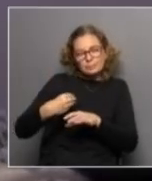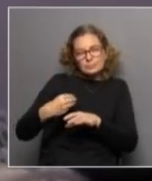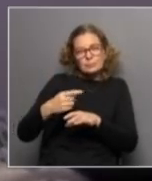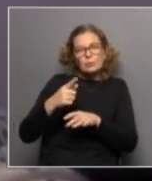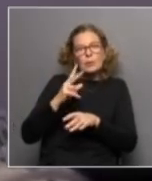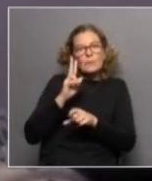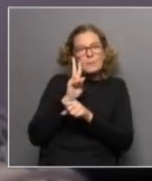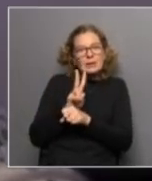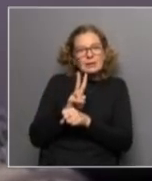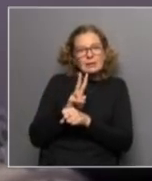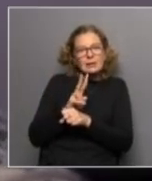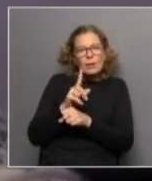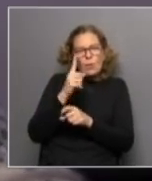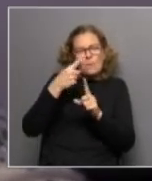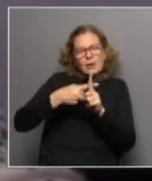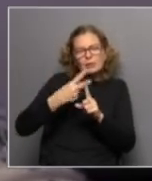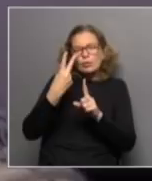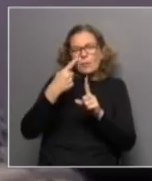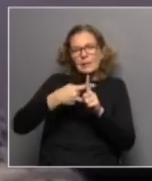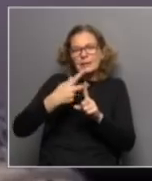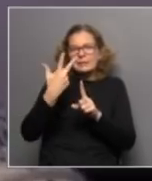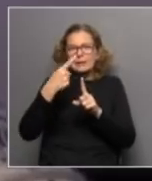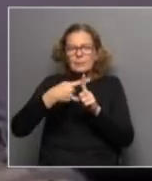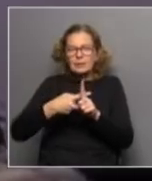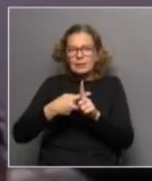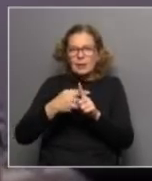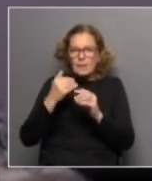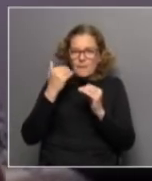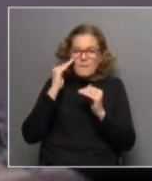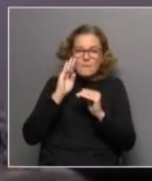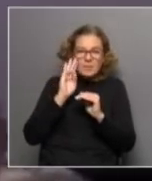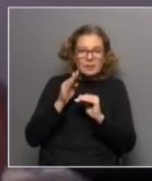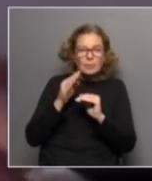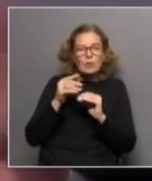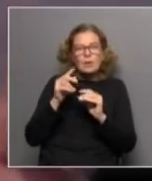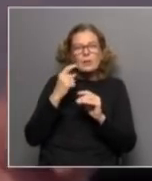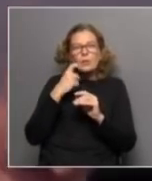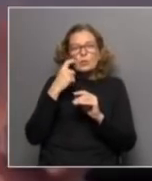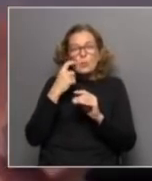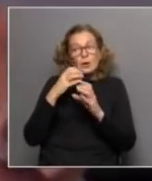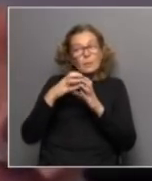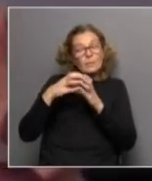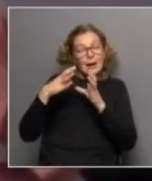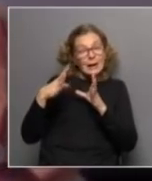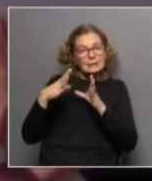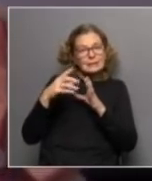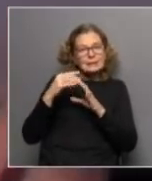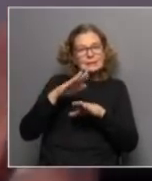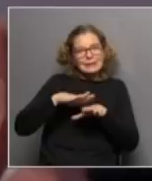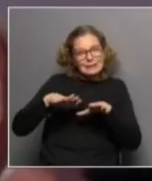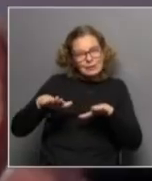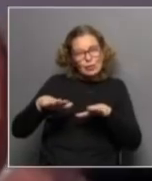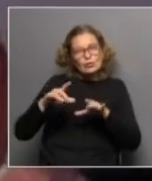observar que pasan los niños de un mes de dos meses de tres meses empezamos a ver que hay un número mayor de niños